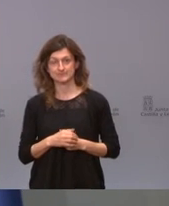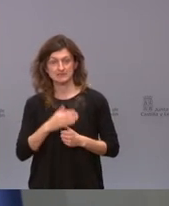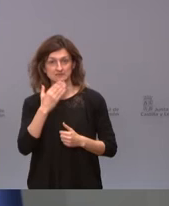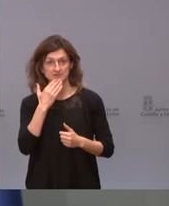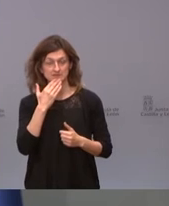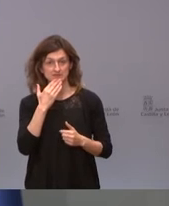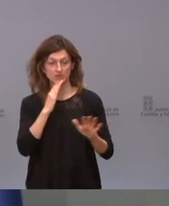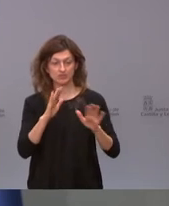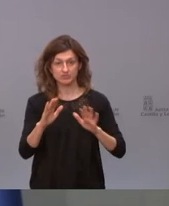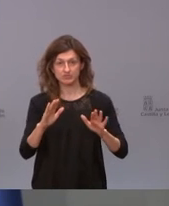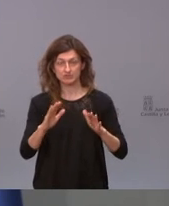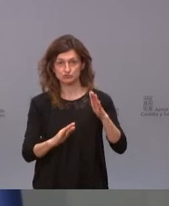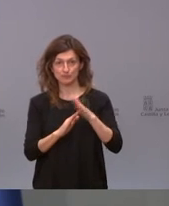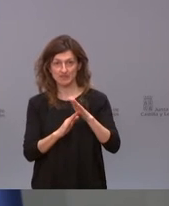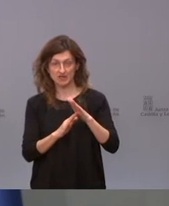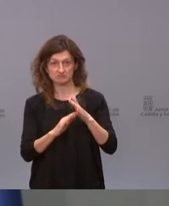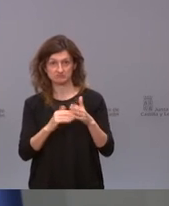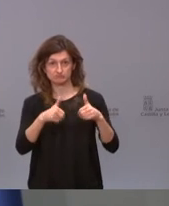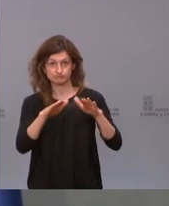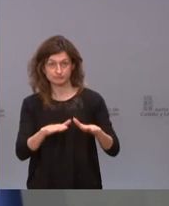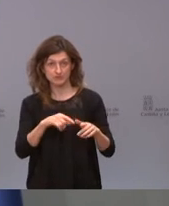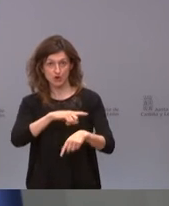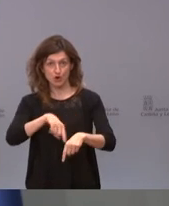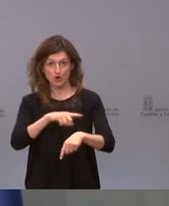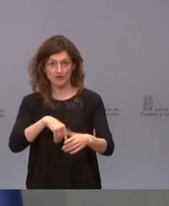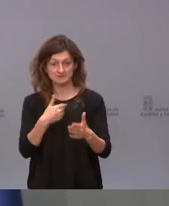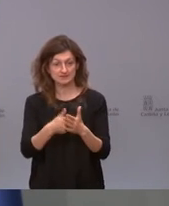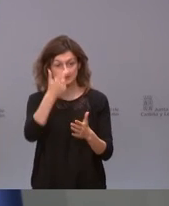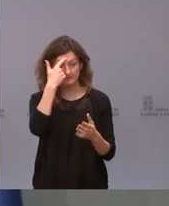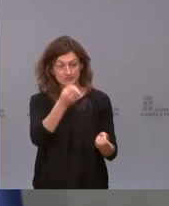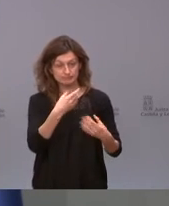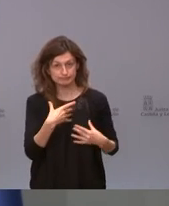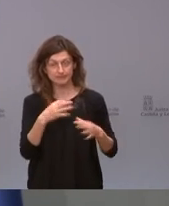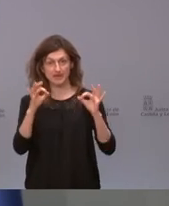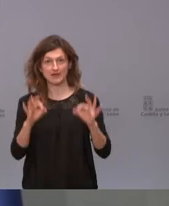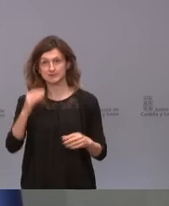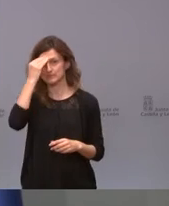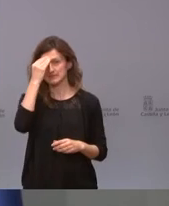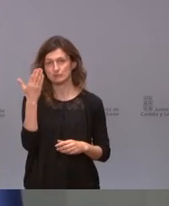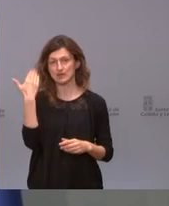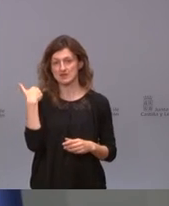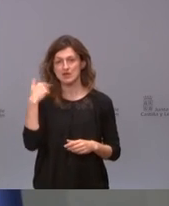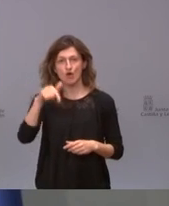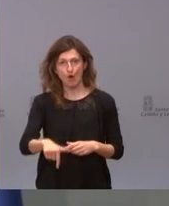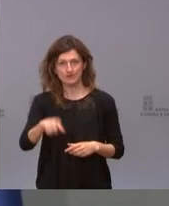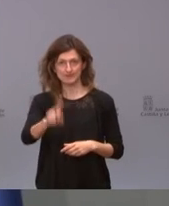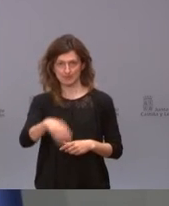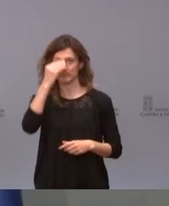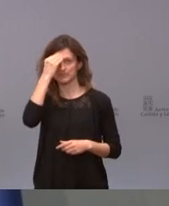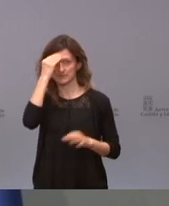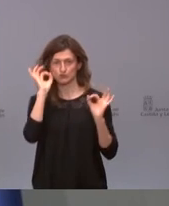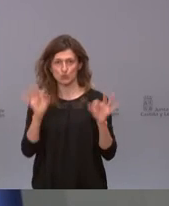cautelarmente unas horas hasta saber exactamente de qué se trataba era lo prudente lo pensábamos ayer y lo pensamos hoy